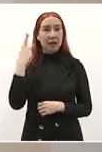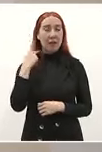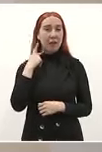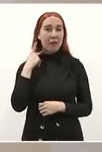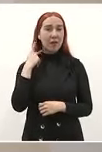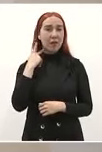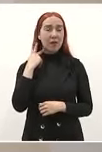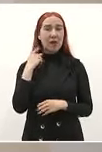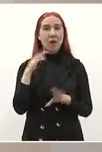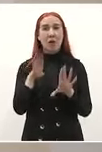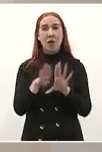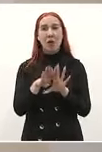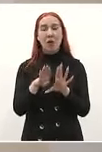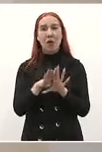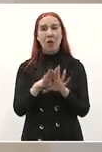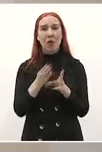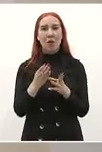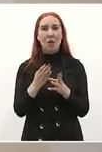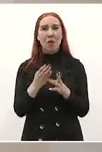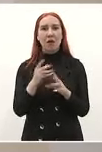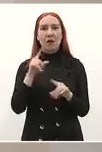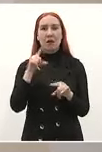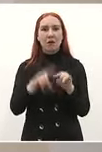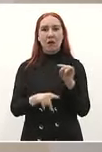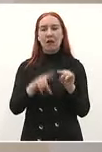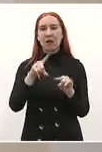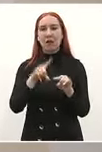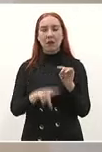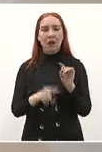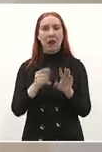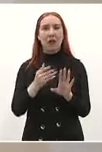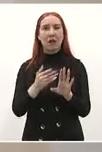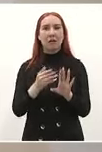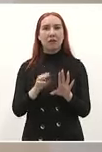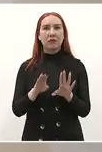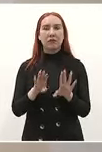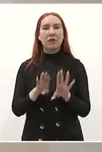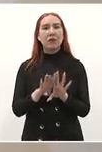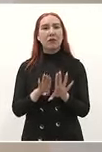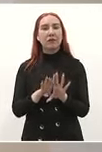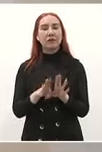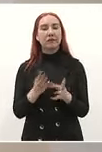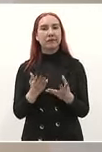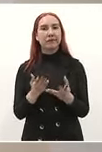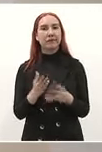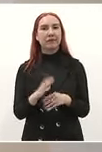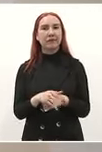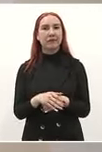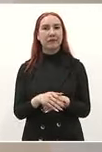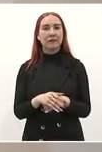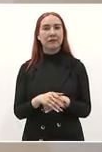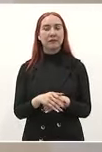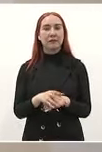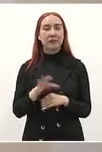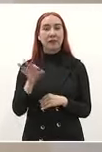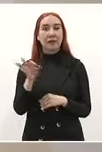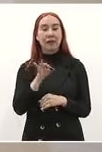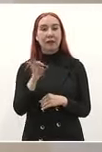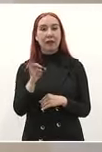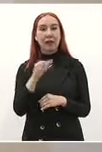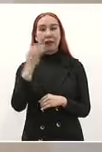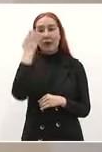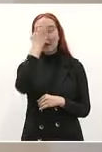la educación rechazaban con la mentira de que no pasaban el examen de admisión